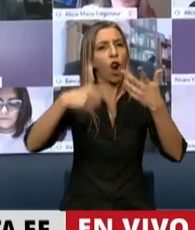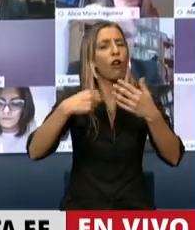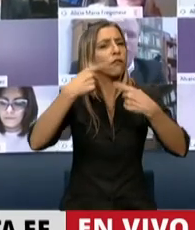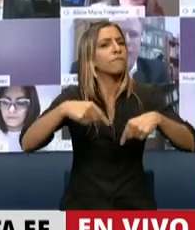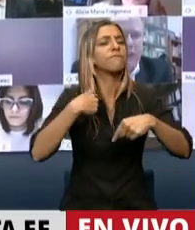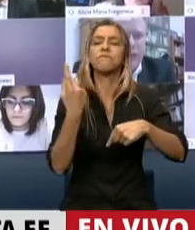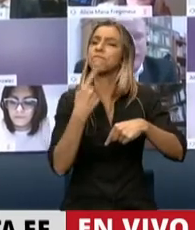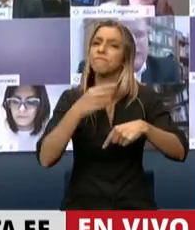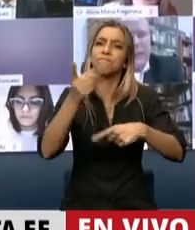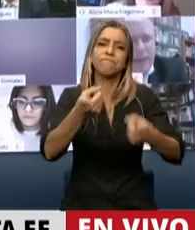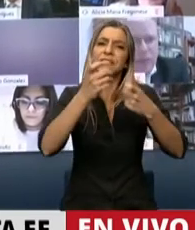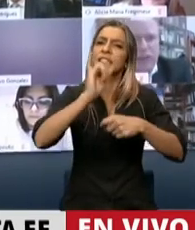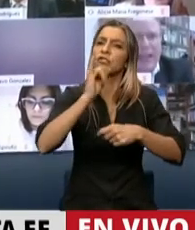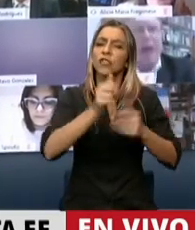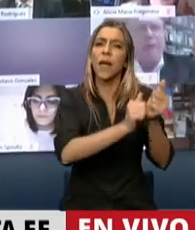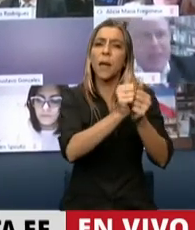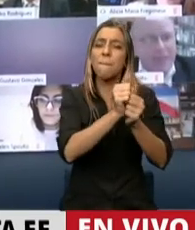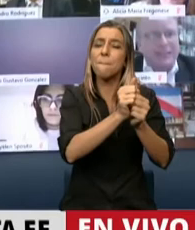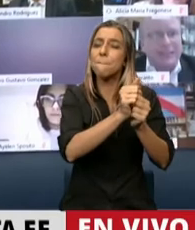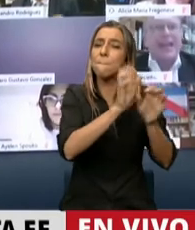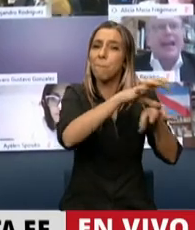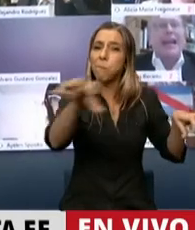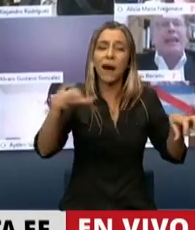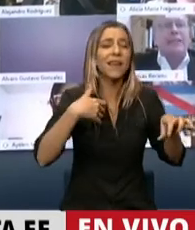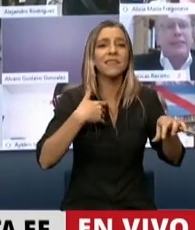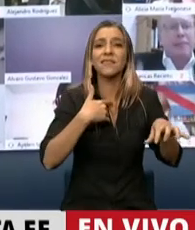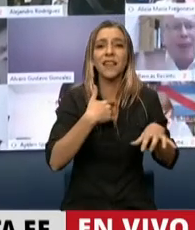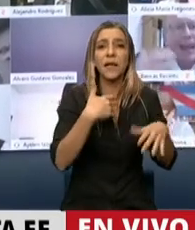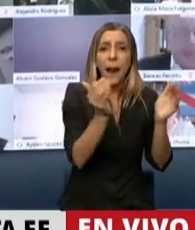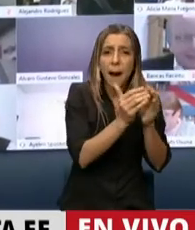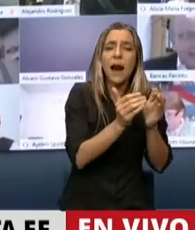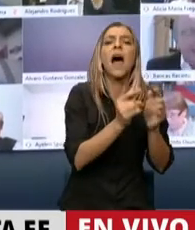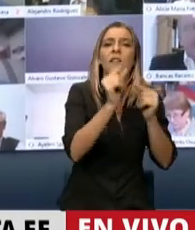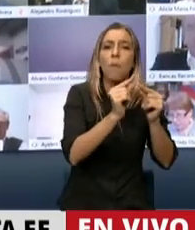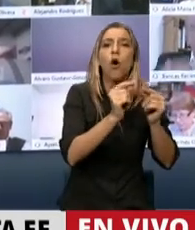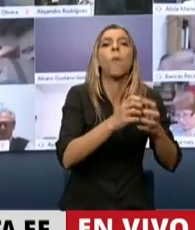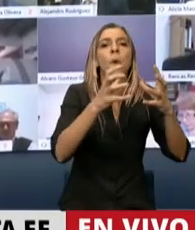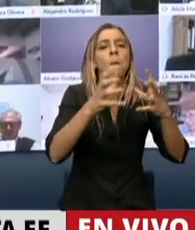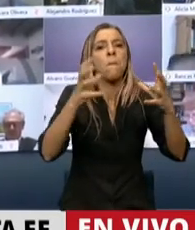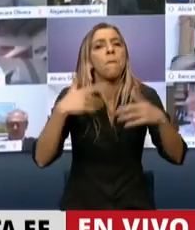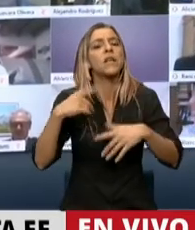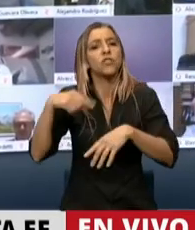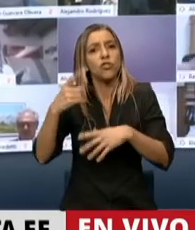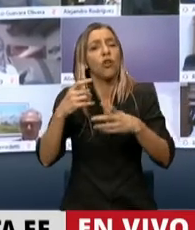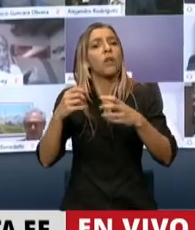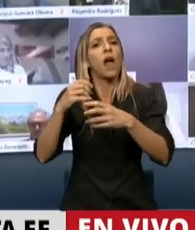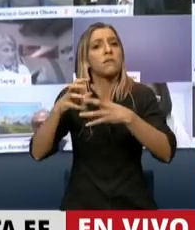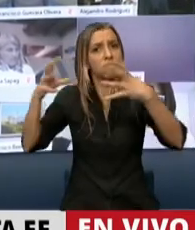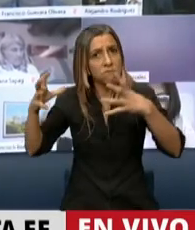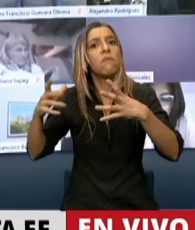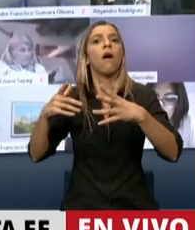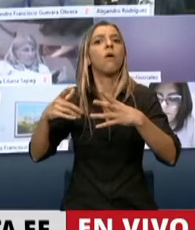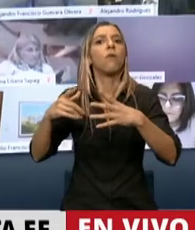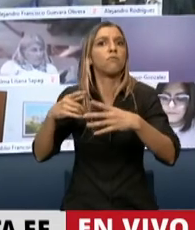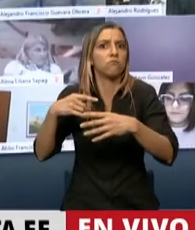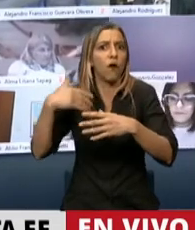necesitamos que las pymes sean cada vez más grandes y las empresas grandes multinacionales argentinas, como es